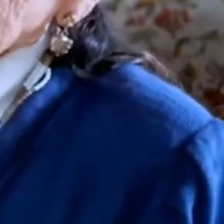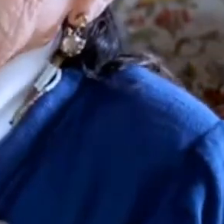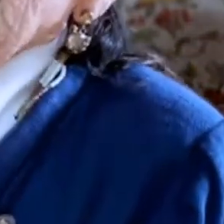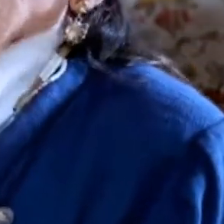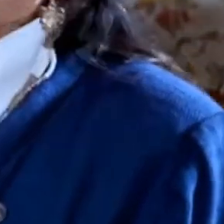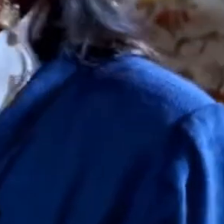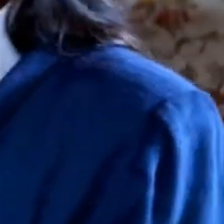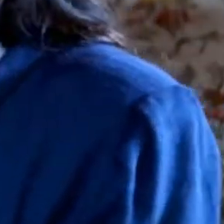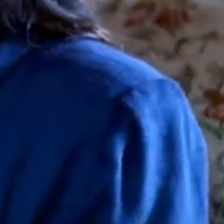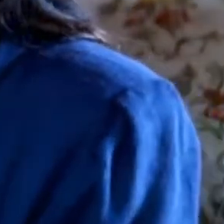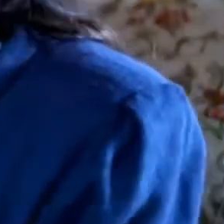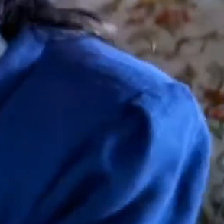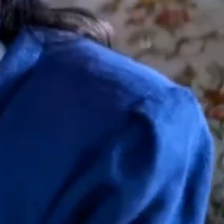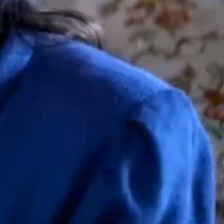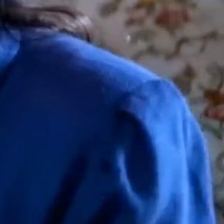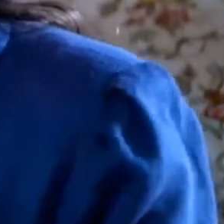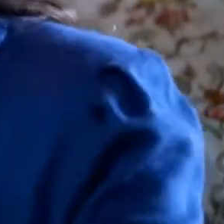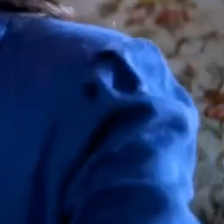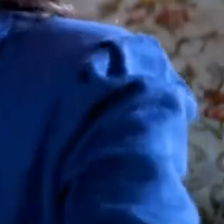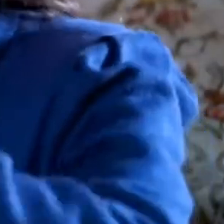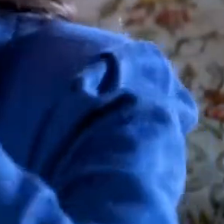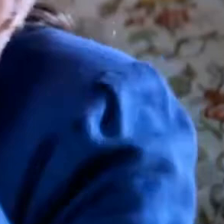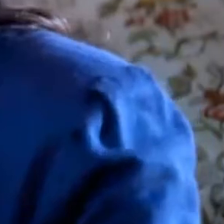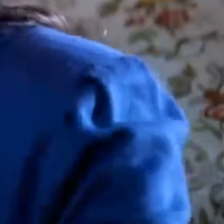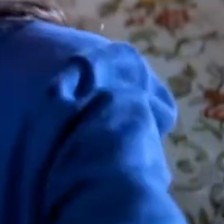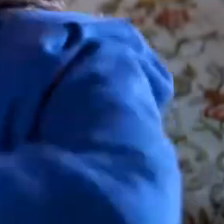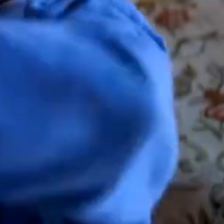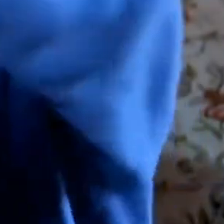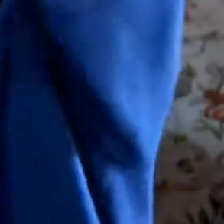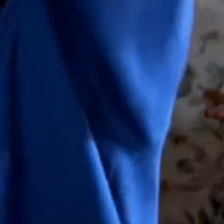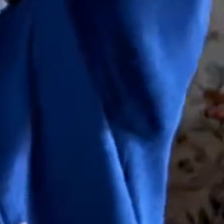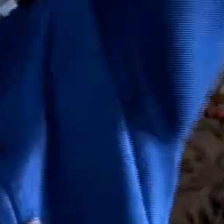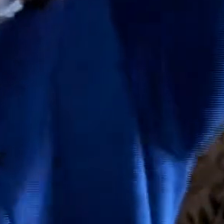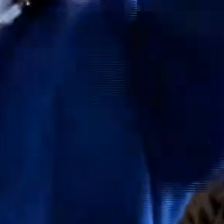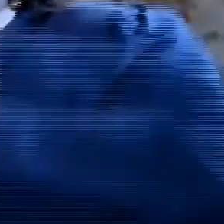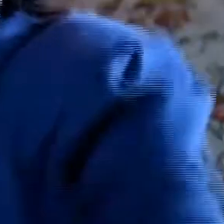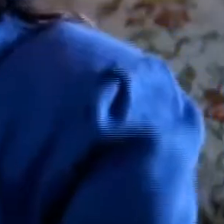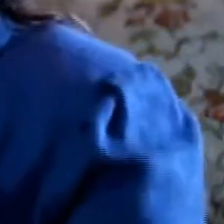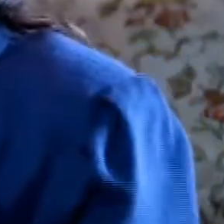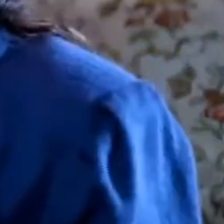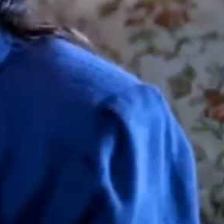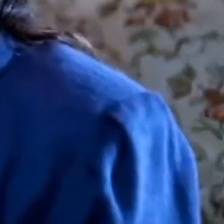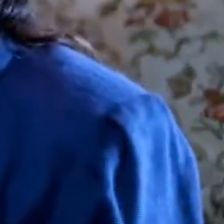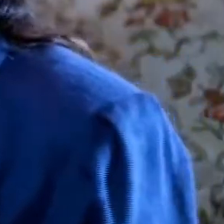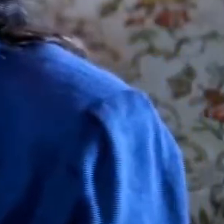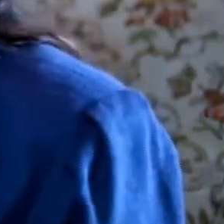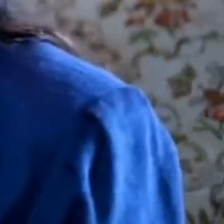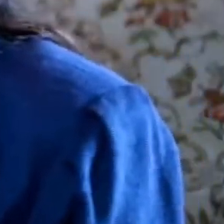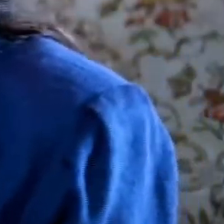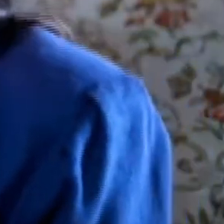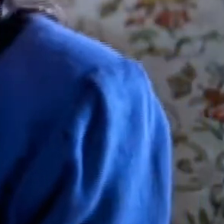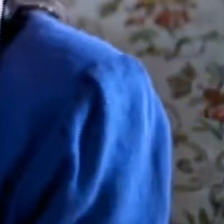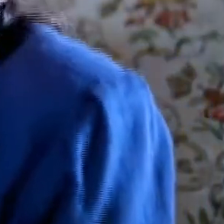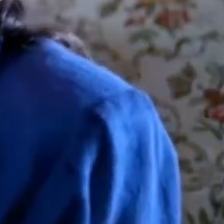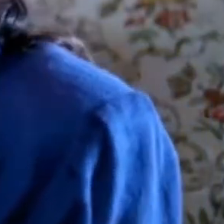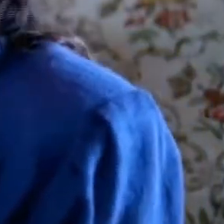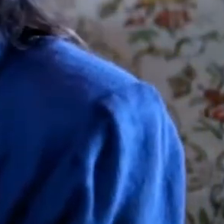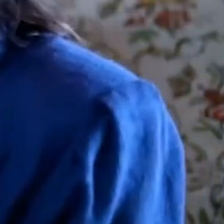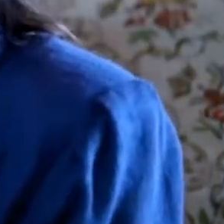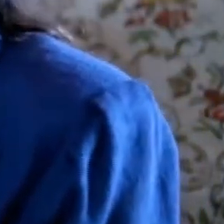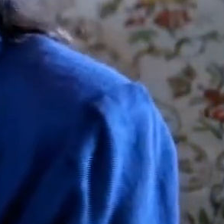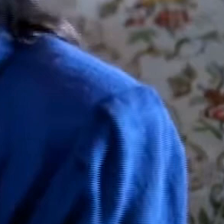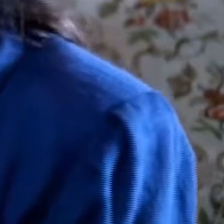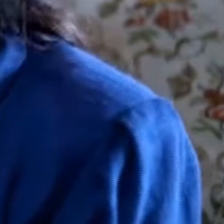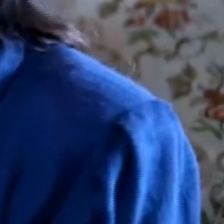cumplía. Y iba. Y yo madrugaba con los zapatillos en la mano. Allá había un pozo de agua donde había que pasar, porque era